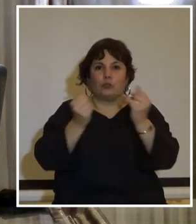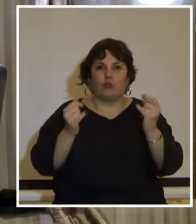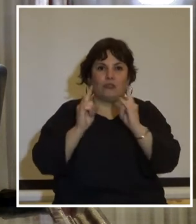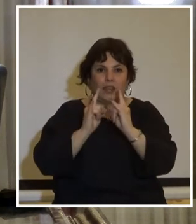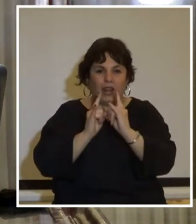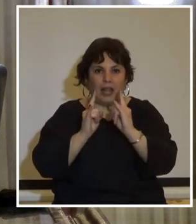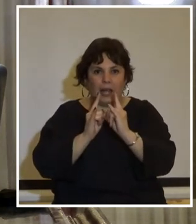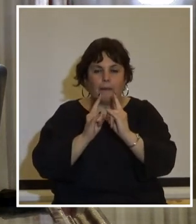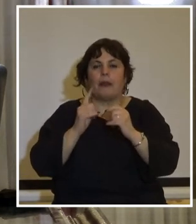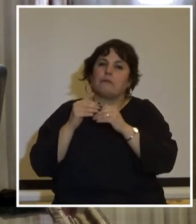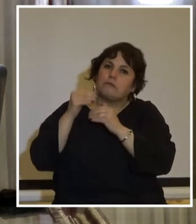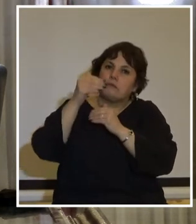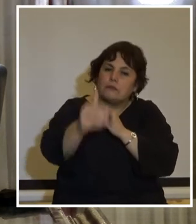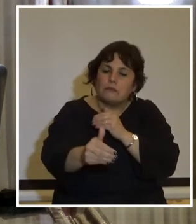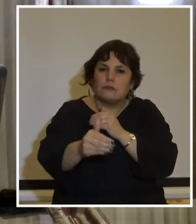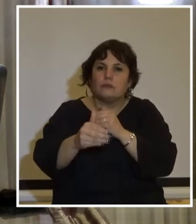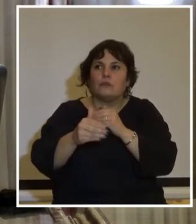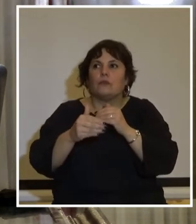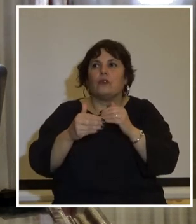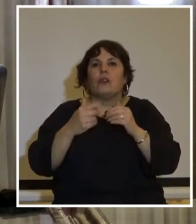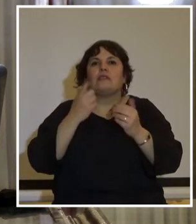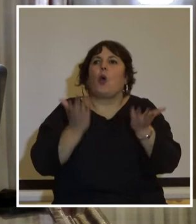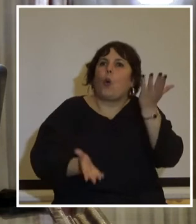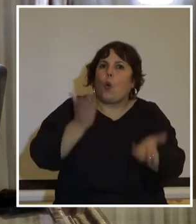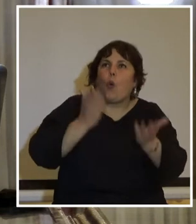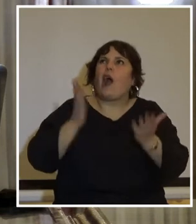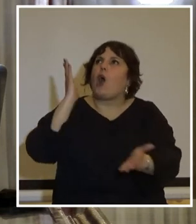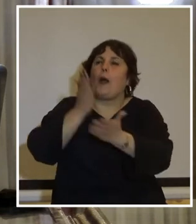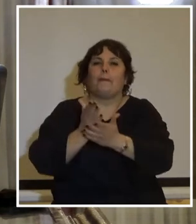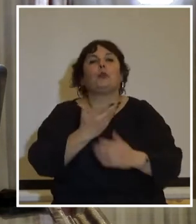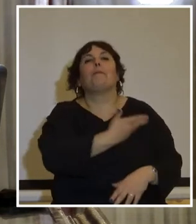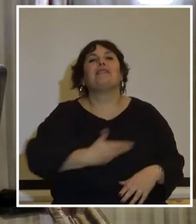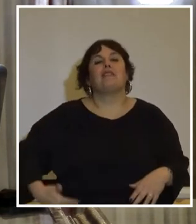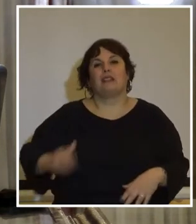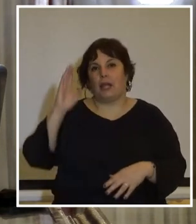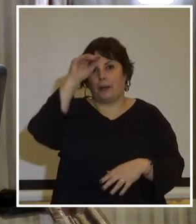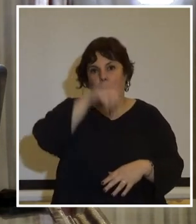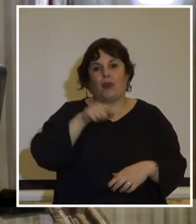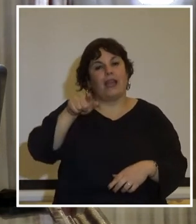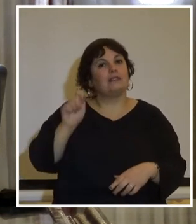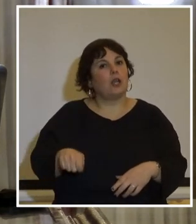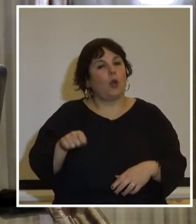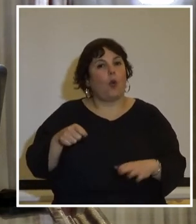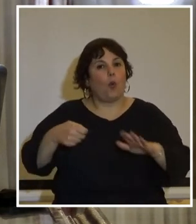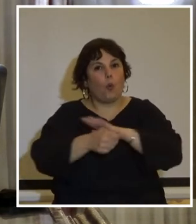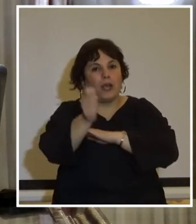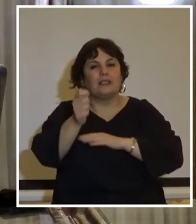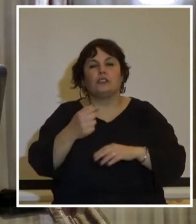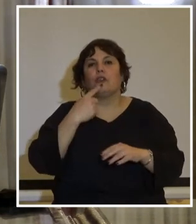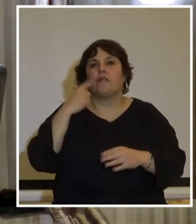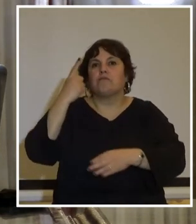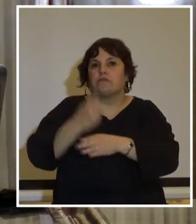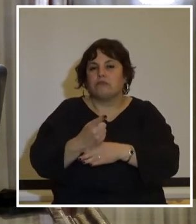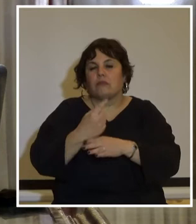habilitó décadas más tardes el juzgamiento y condena del presidente de la república en ese juicio se concluyó que el decreto emitido